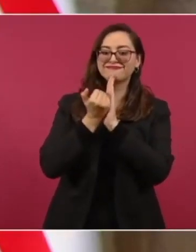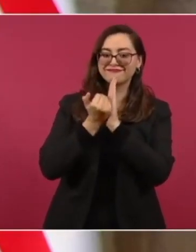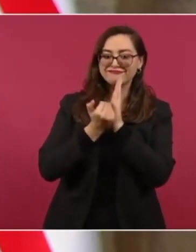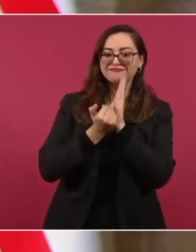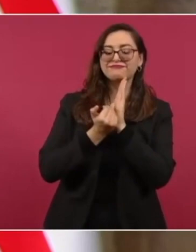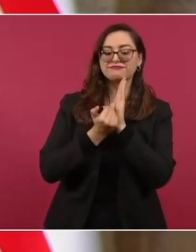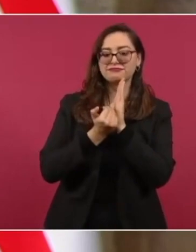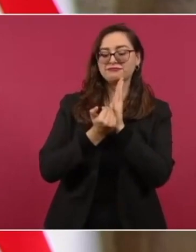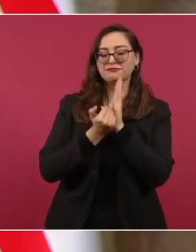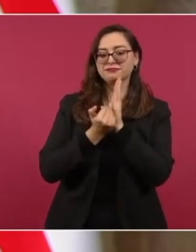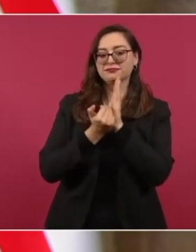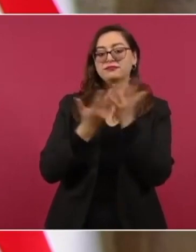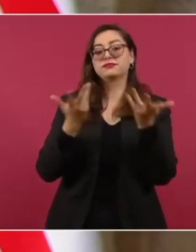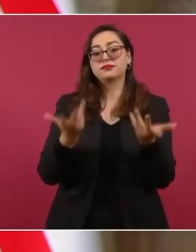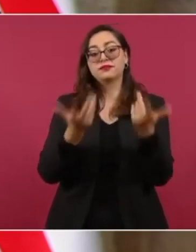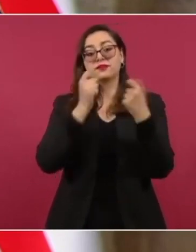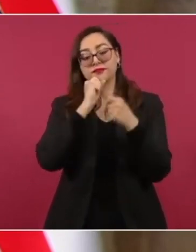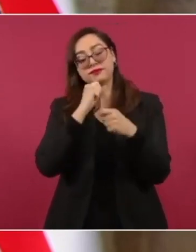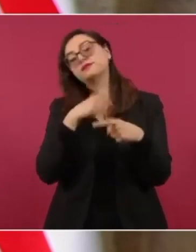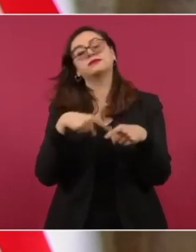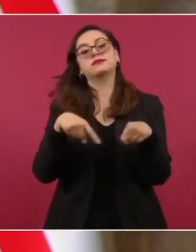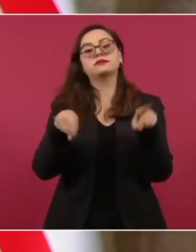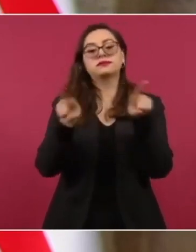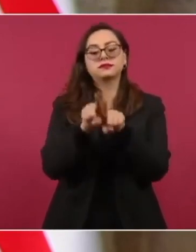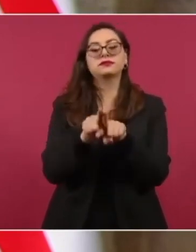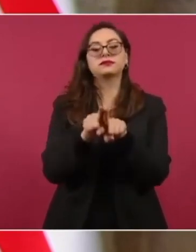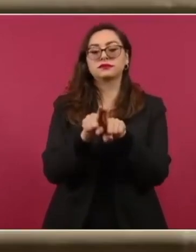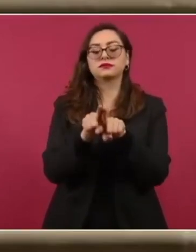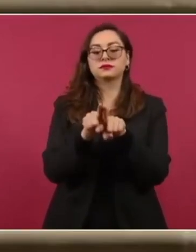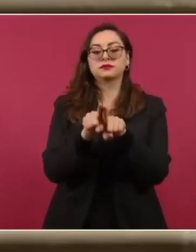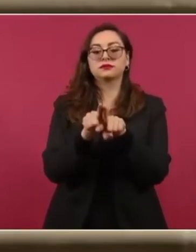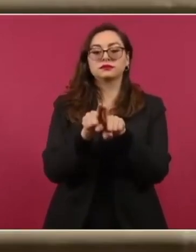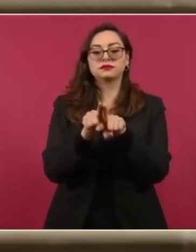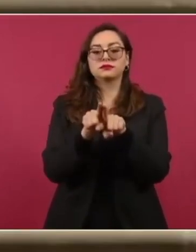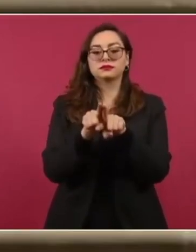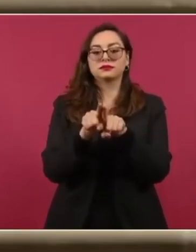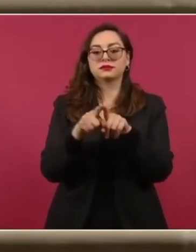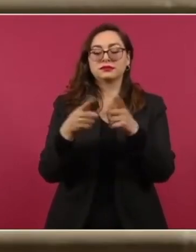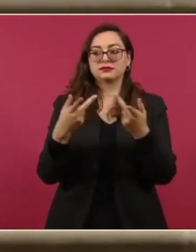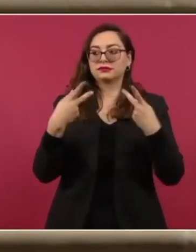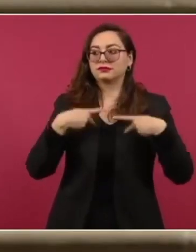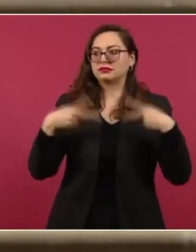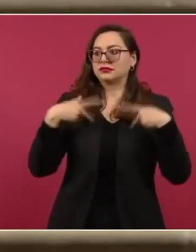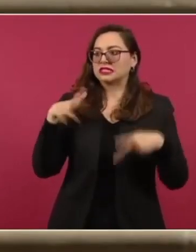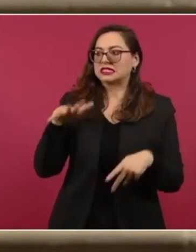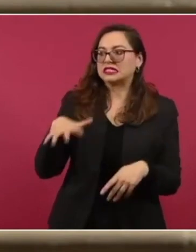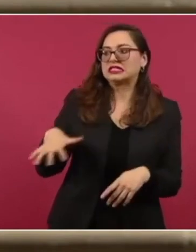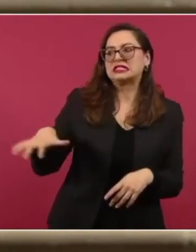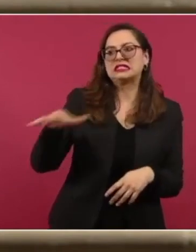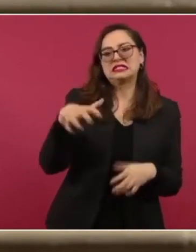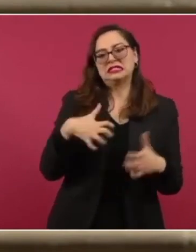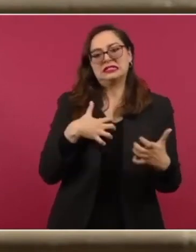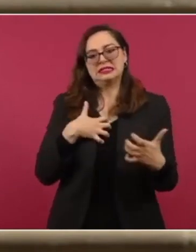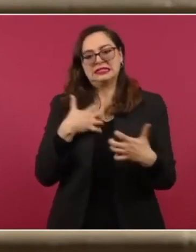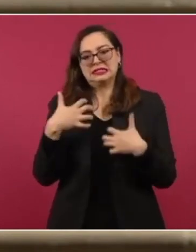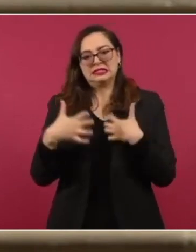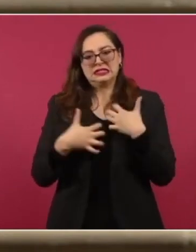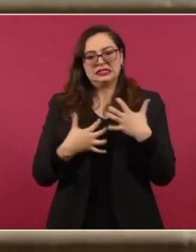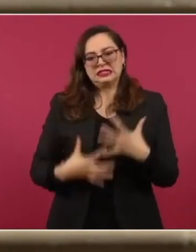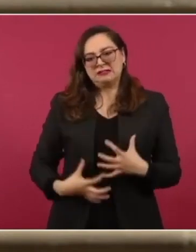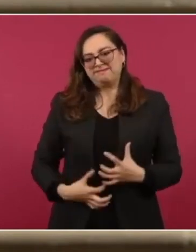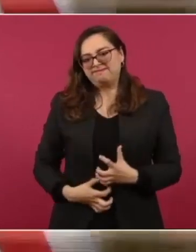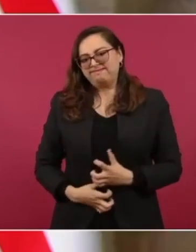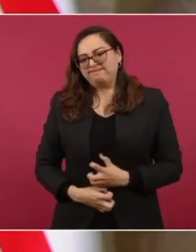También se ha atemperado la frustración y